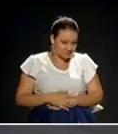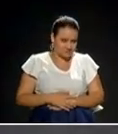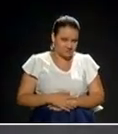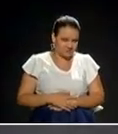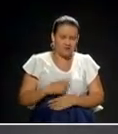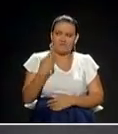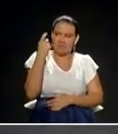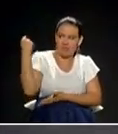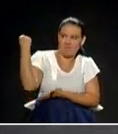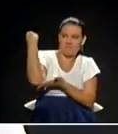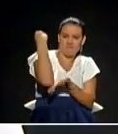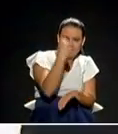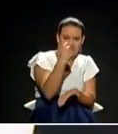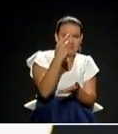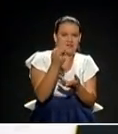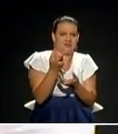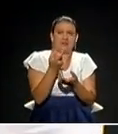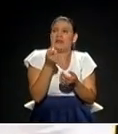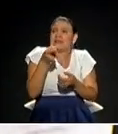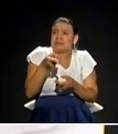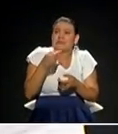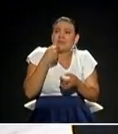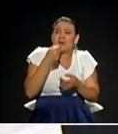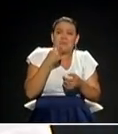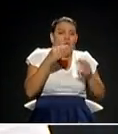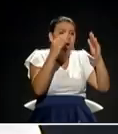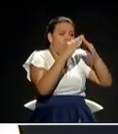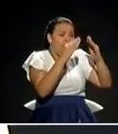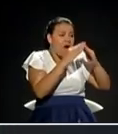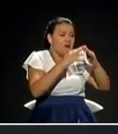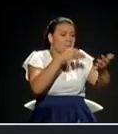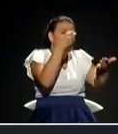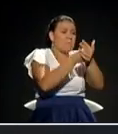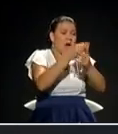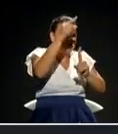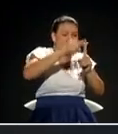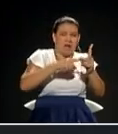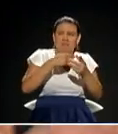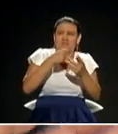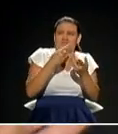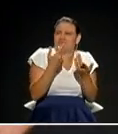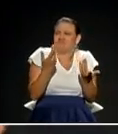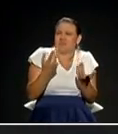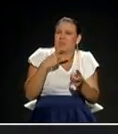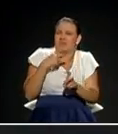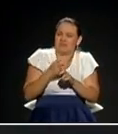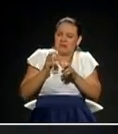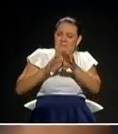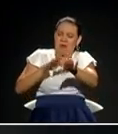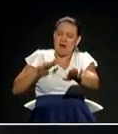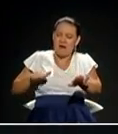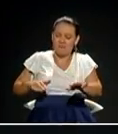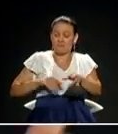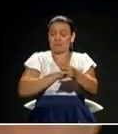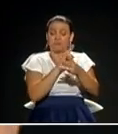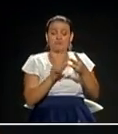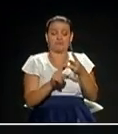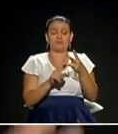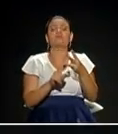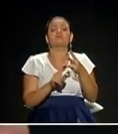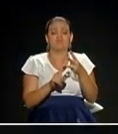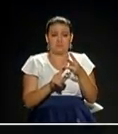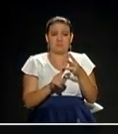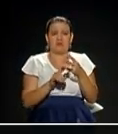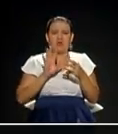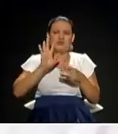haya ni los mismos ingresos por impuesto pedial y que la movilidad de Medellín sea cada vez más difícil. Y tercero, tenemos que replantear la visión que tiene